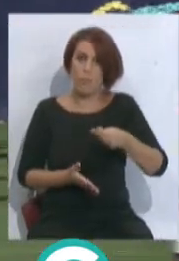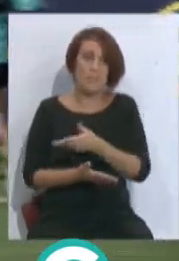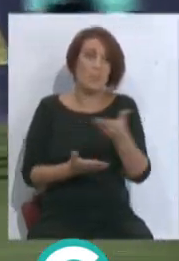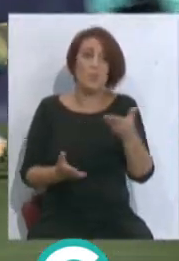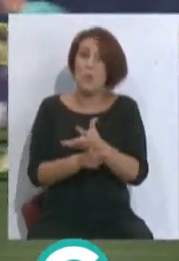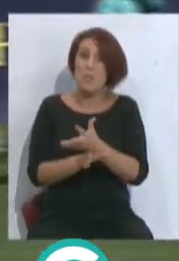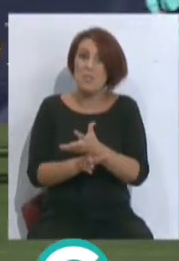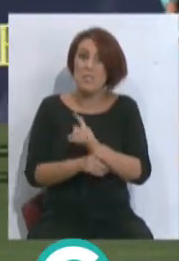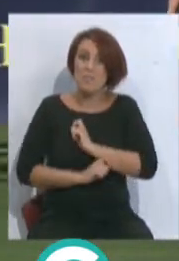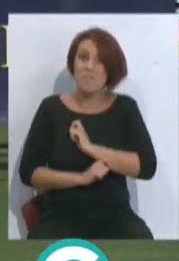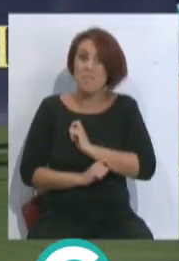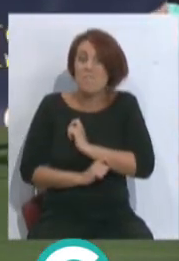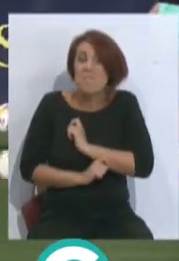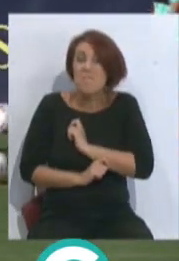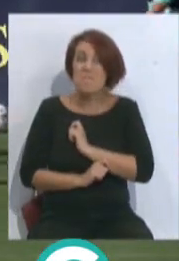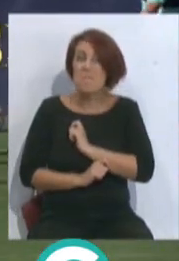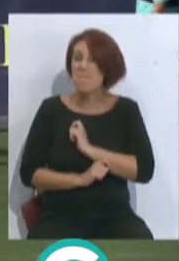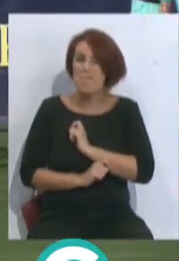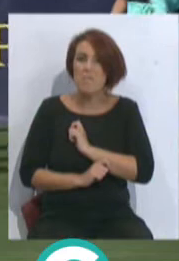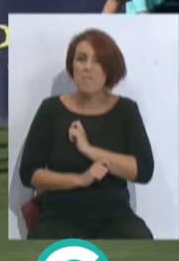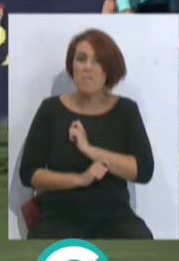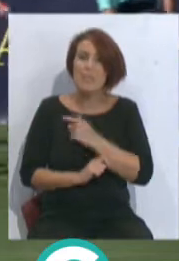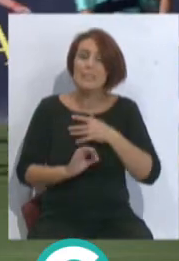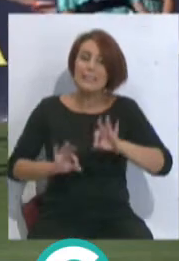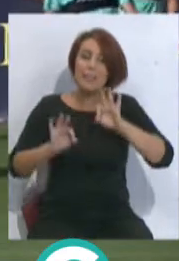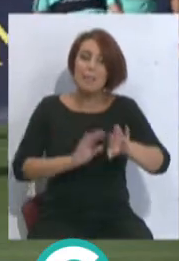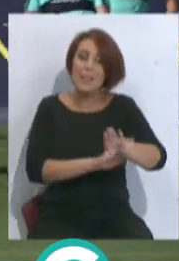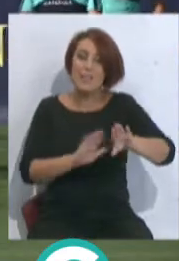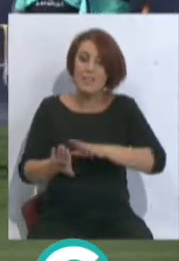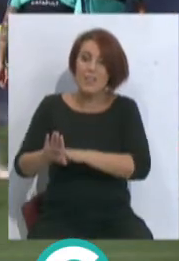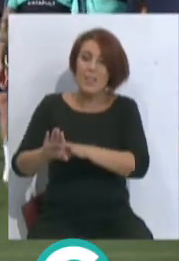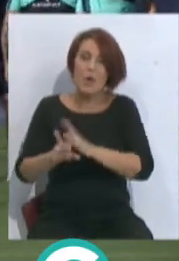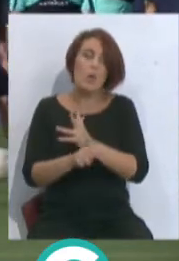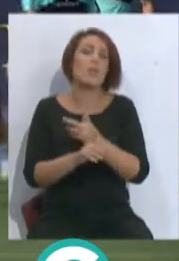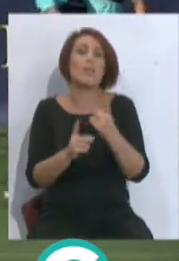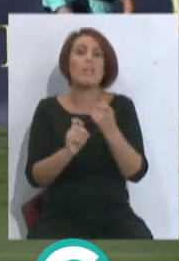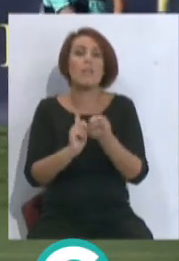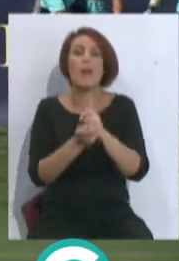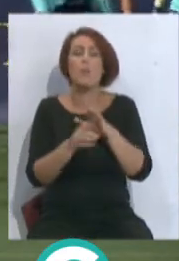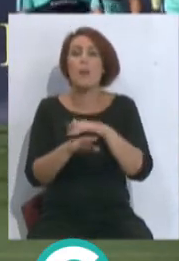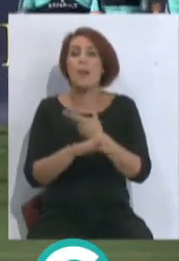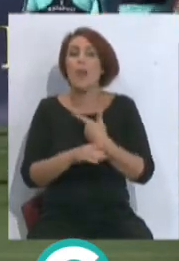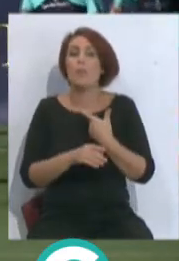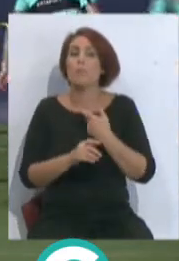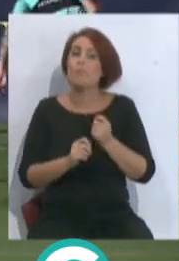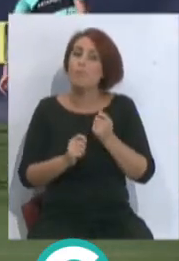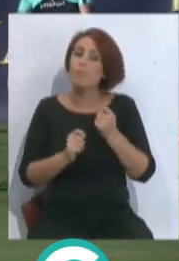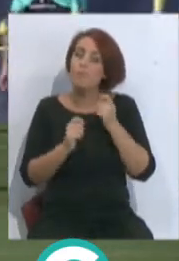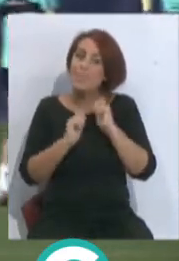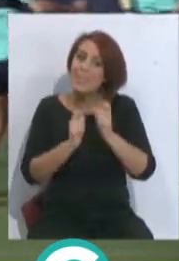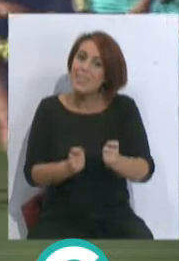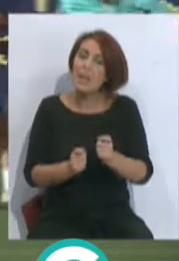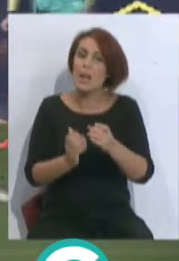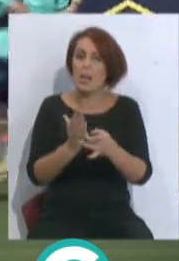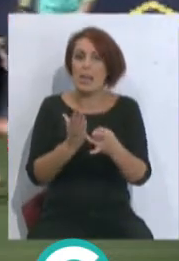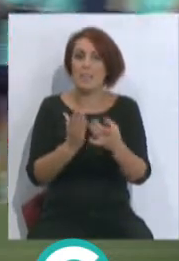están aportando gran cosa. Especialmente las bandas, jugadores que necesitaban cambios para dar el salto de calidad. A día de hoy no tenemos